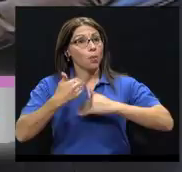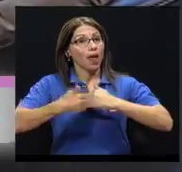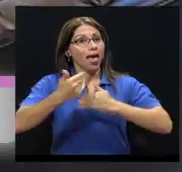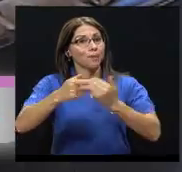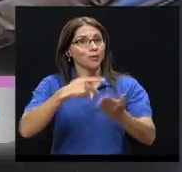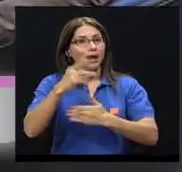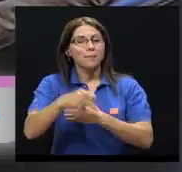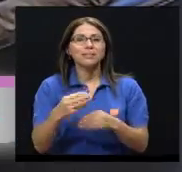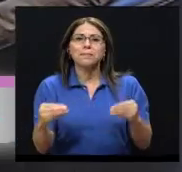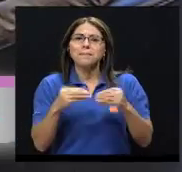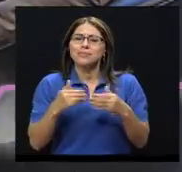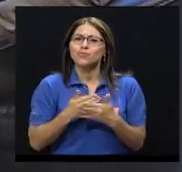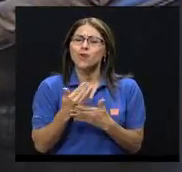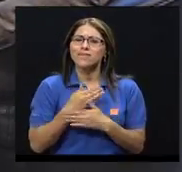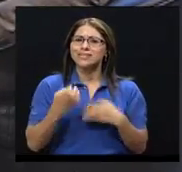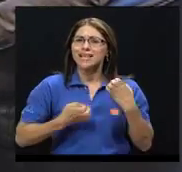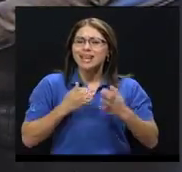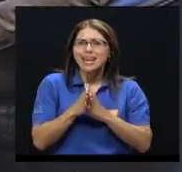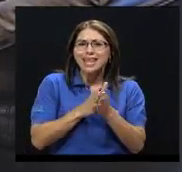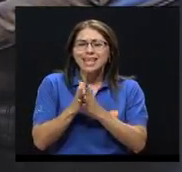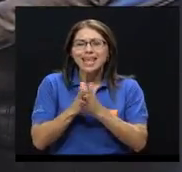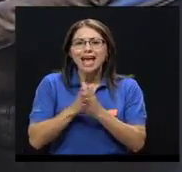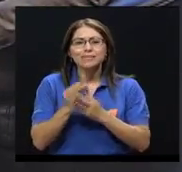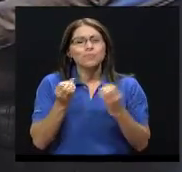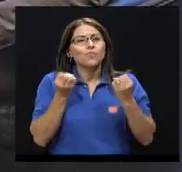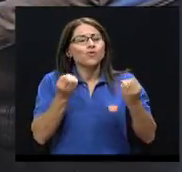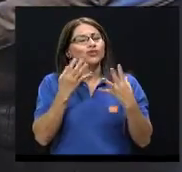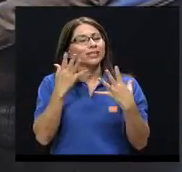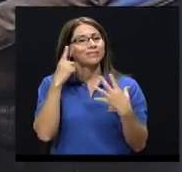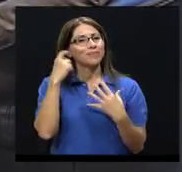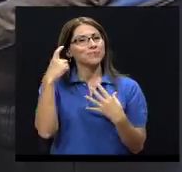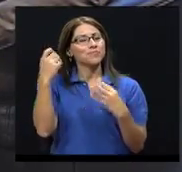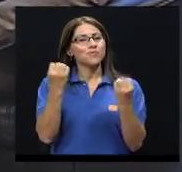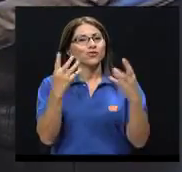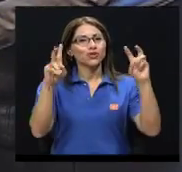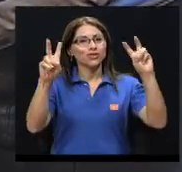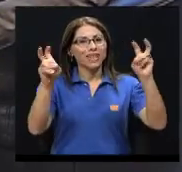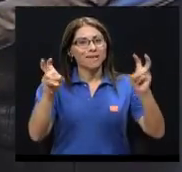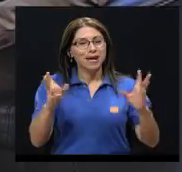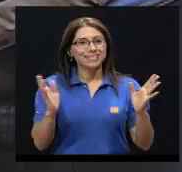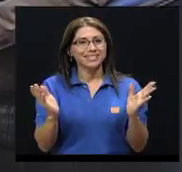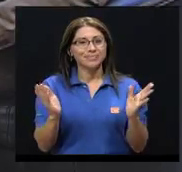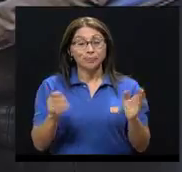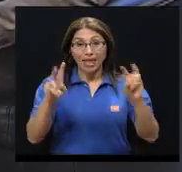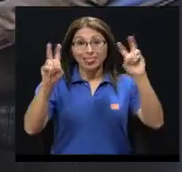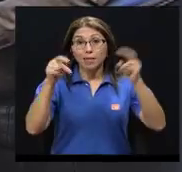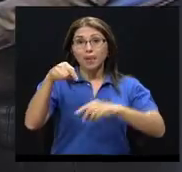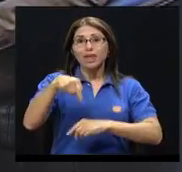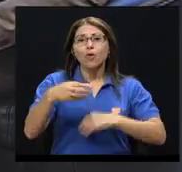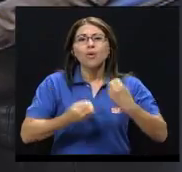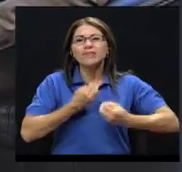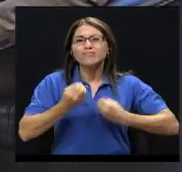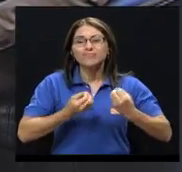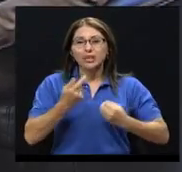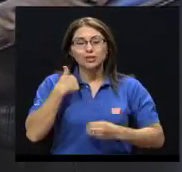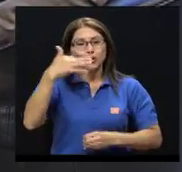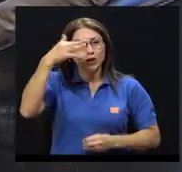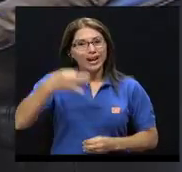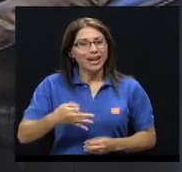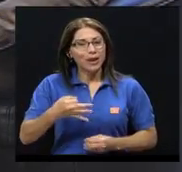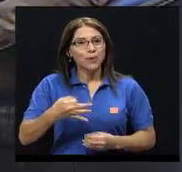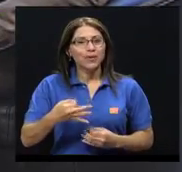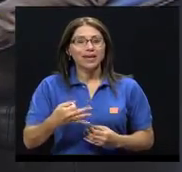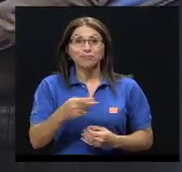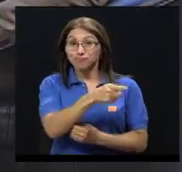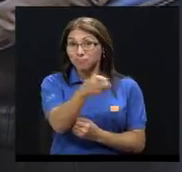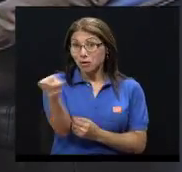con más nuevas energías, cargados también de muchísimas ilusiones y muchos temas también. Y es que el tema que hoy nos compete yo creo que